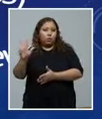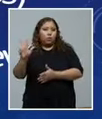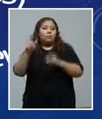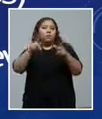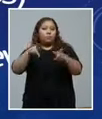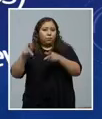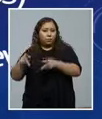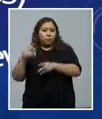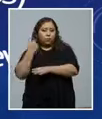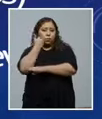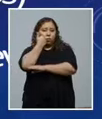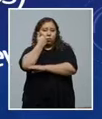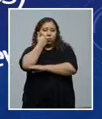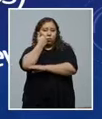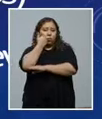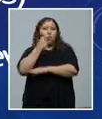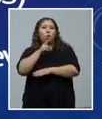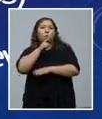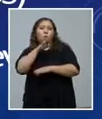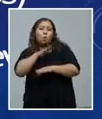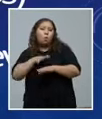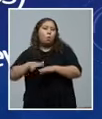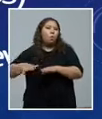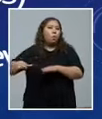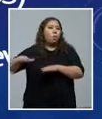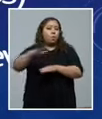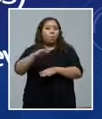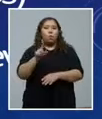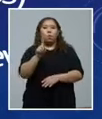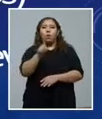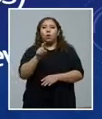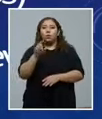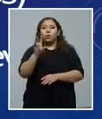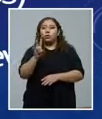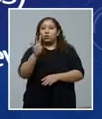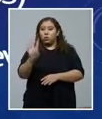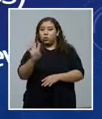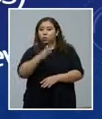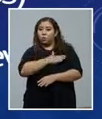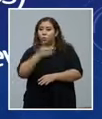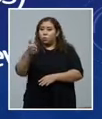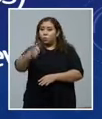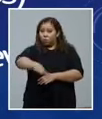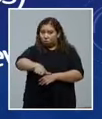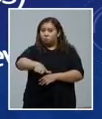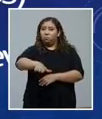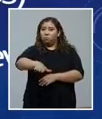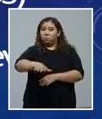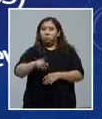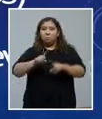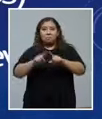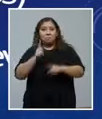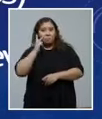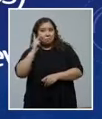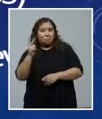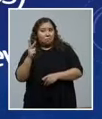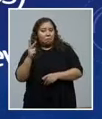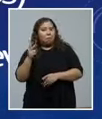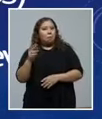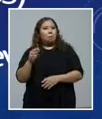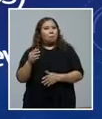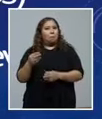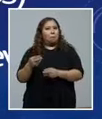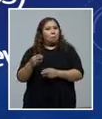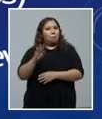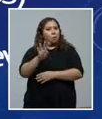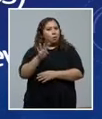contagiadas en esta epidemia y 174 fallecidos, pero vea usted, ya estamos cerca de los 500 personas que se han